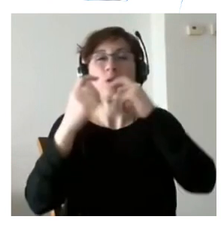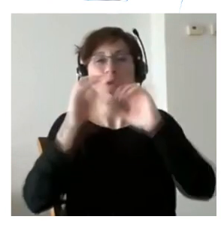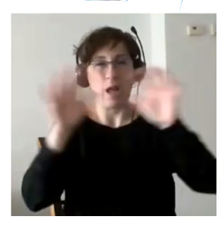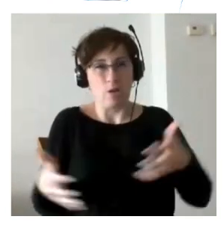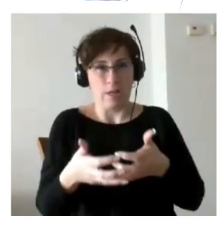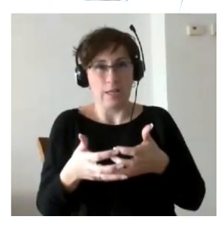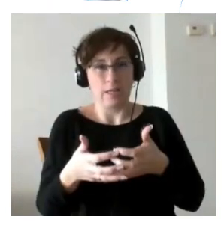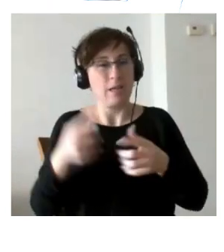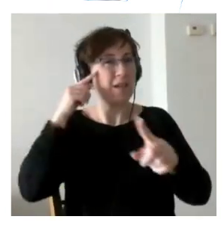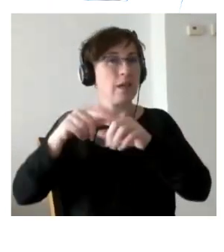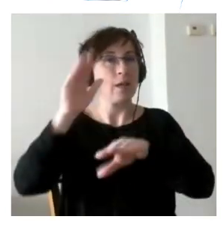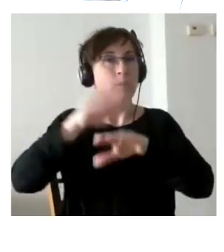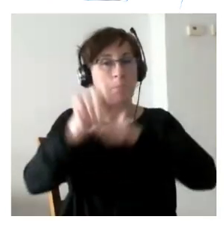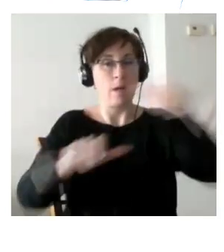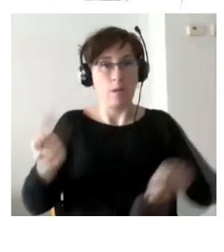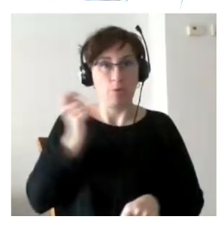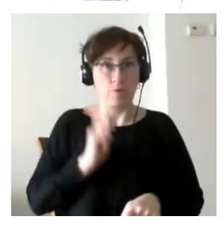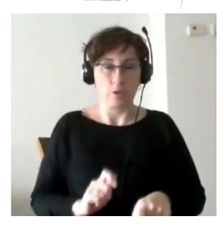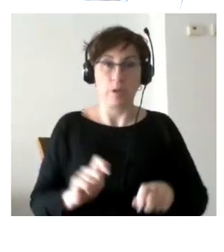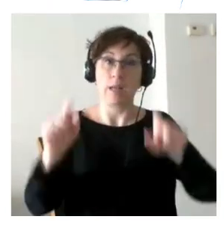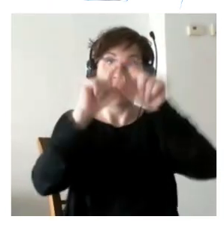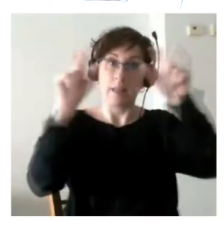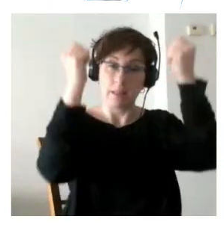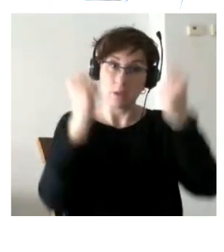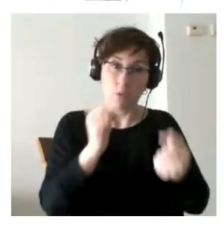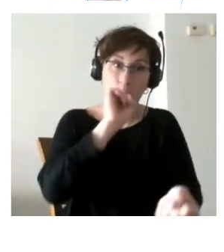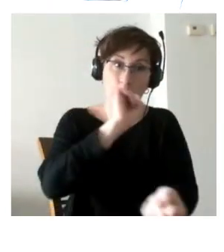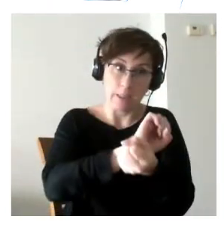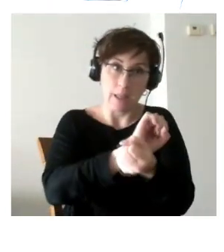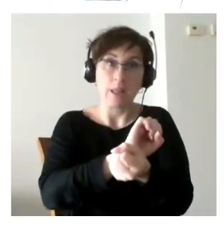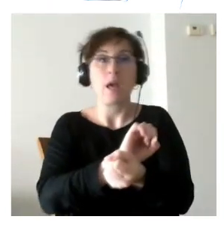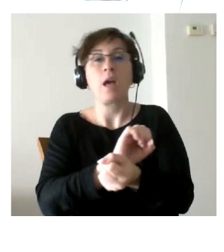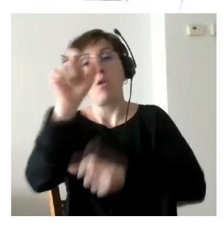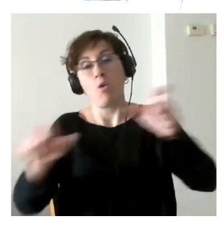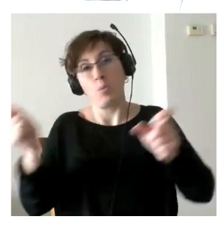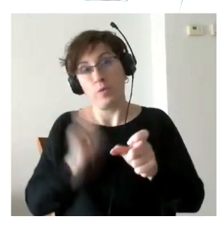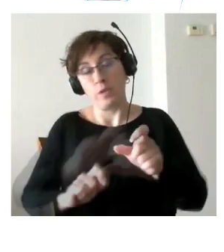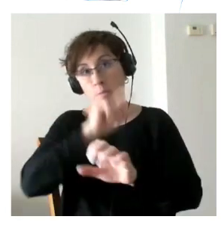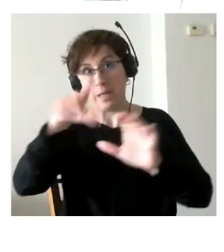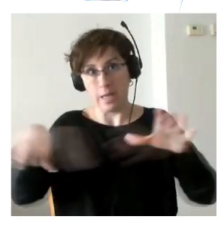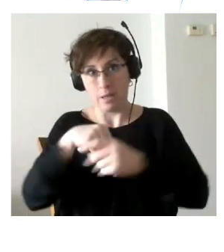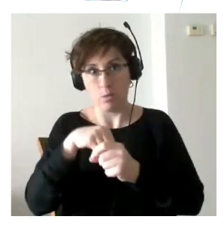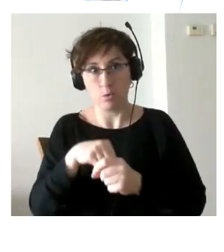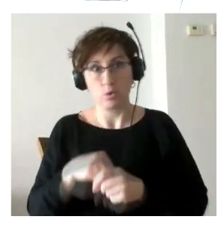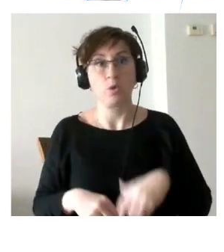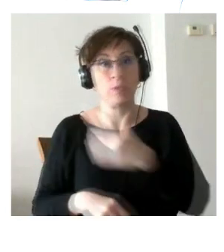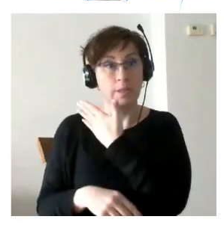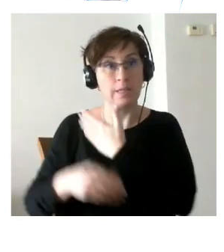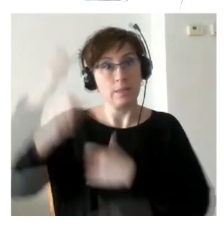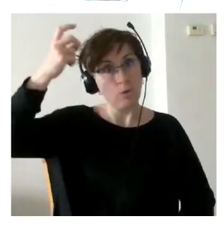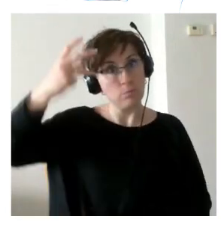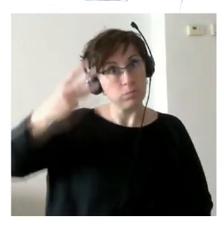para profesionales tanto de instituciones penitenciarias como profesionales de plena inclusión estos han sido los ímputos que se han manejado